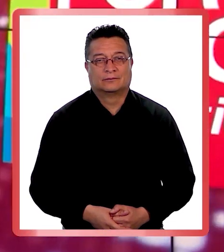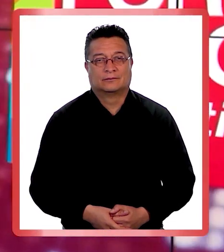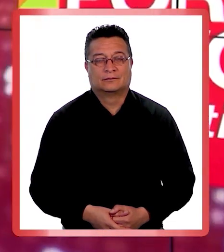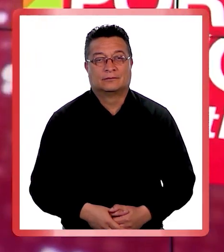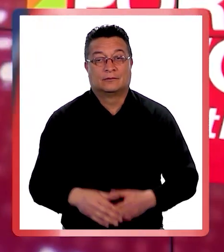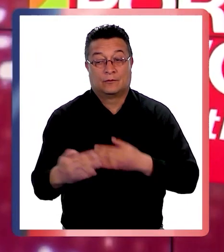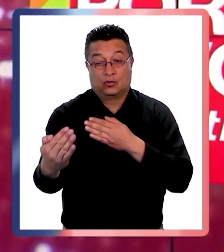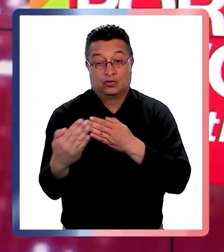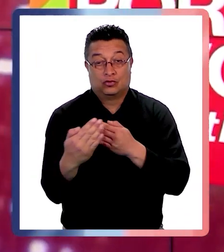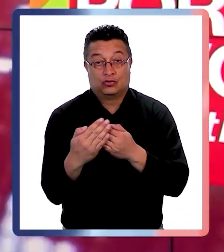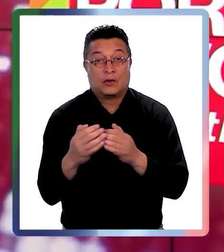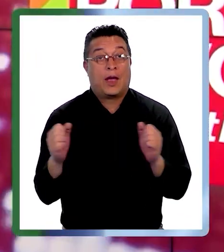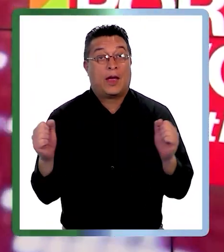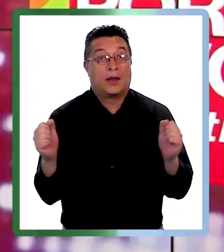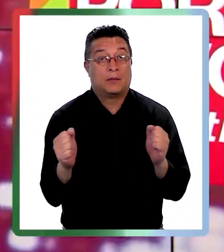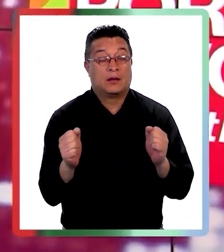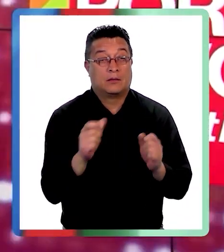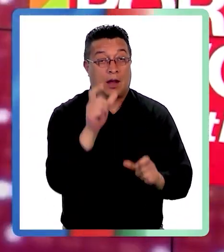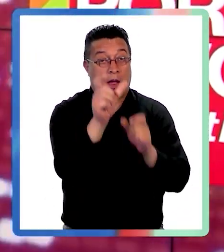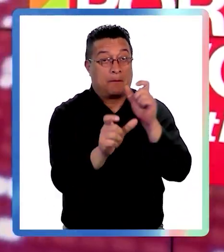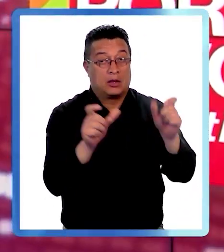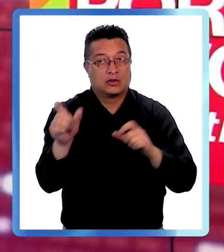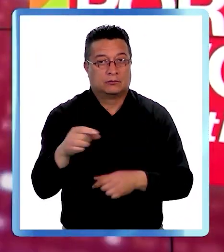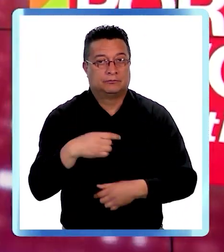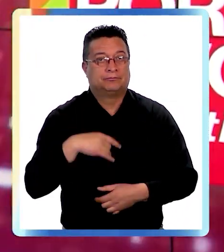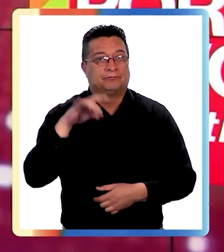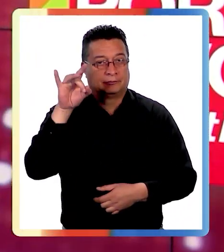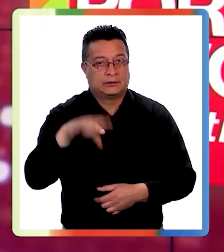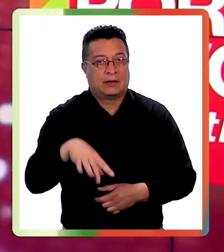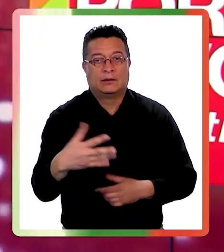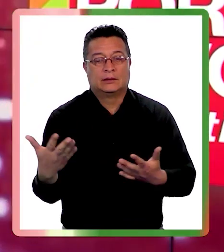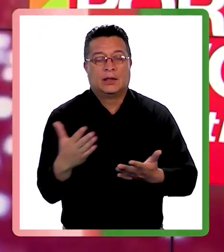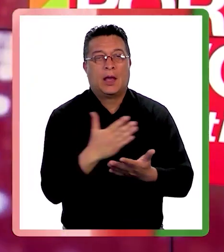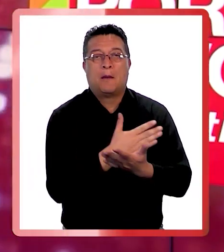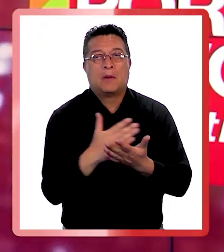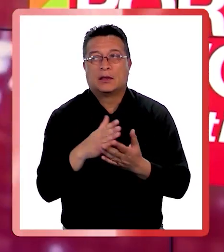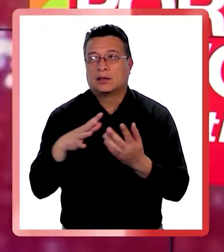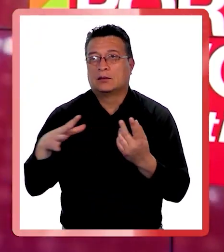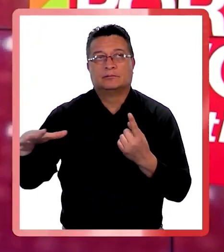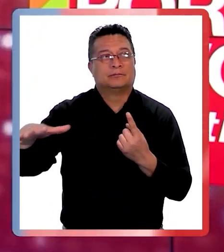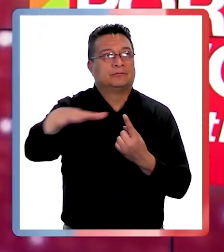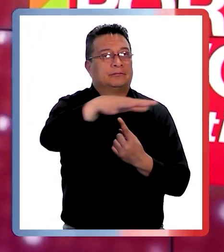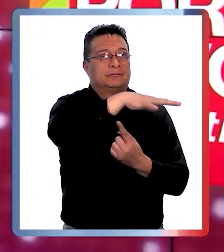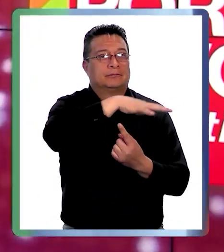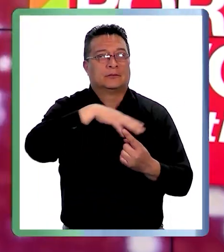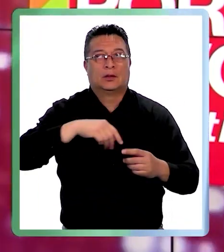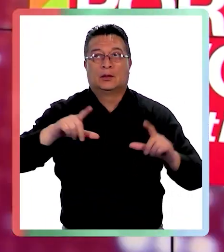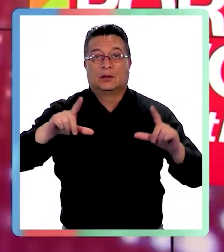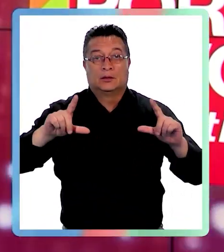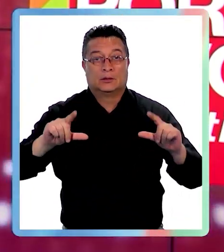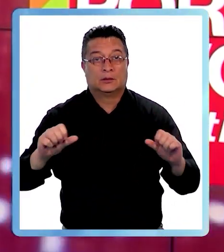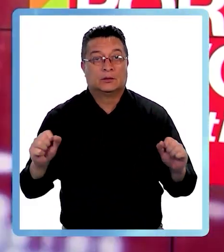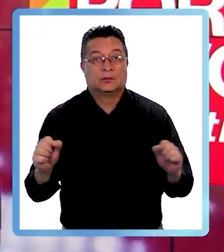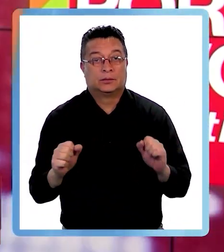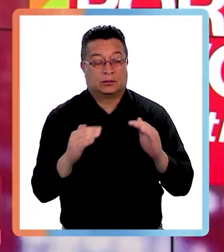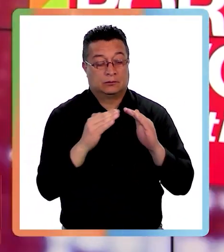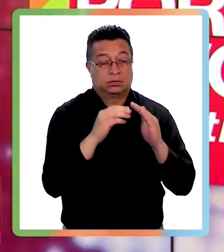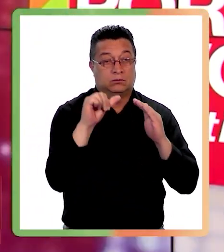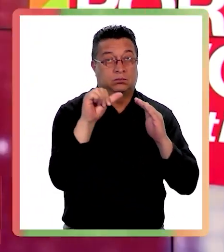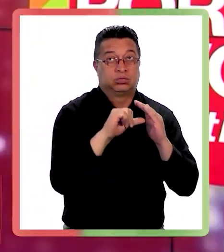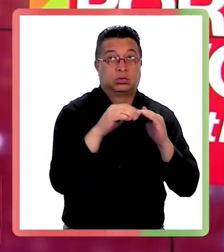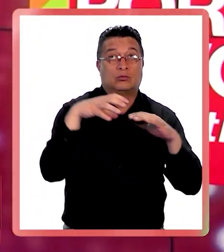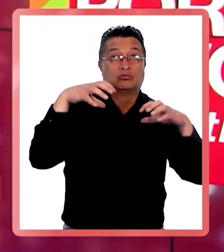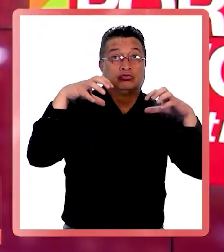Se acerca el invierno y los seres humanos nos damos cuenta de lo que ocurre con el entorno. Las bajas temperaturas, el encierro cuando